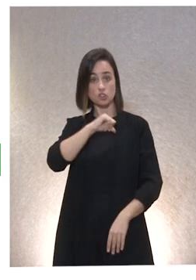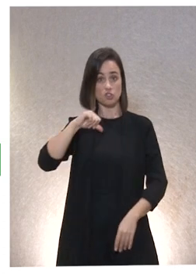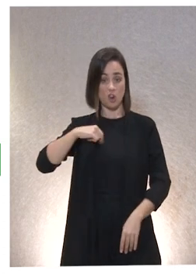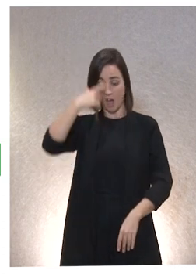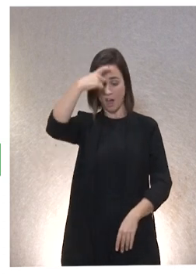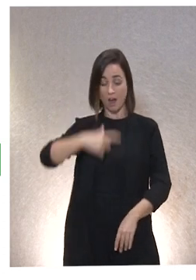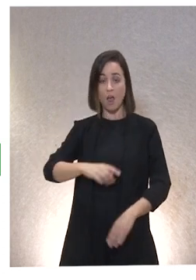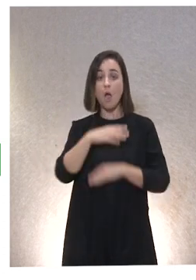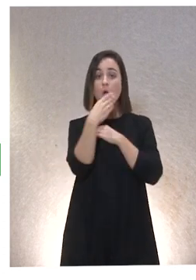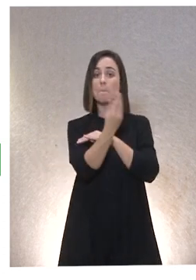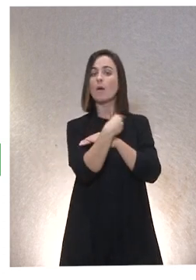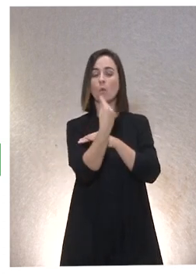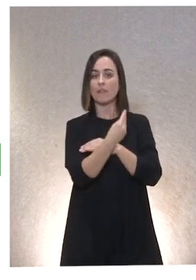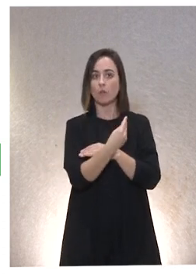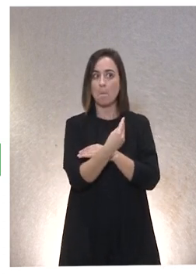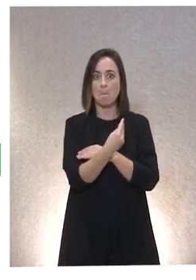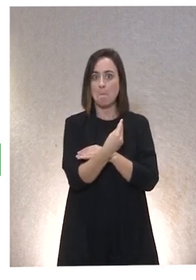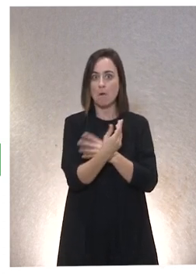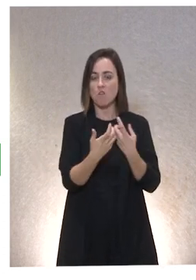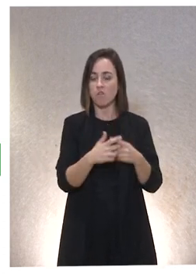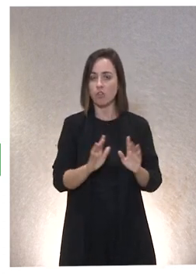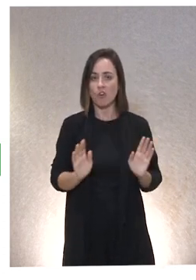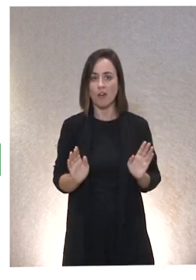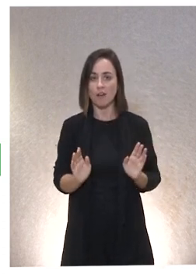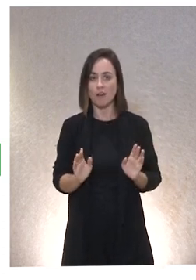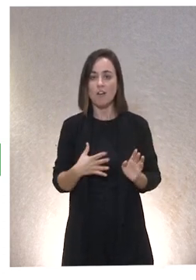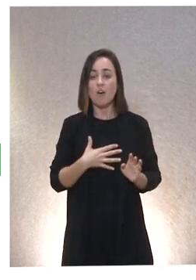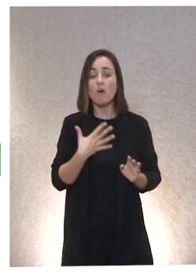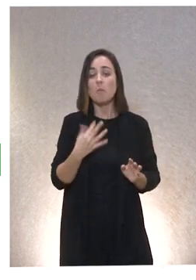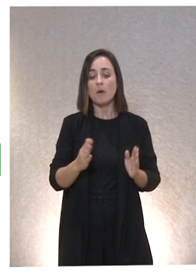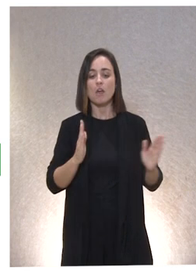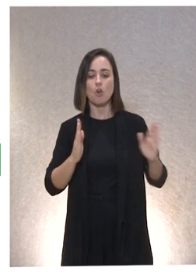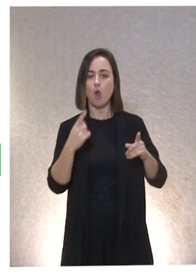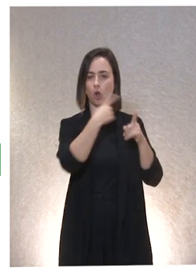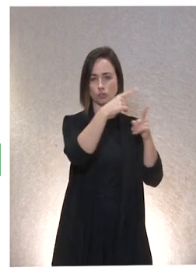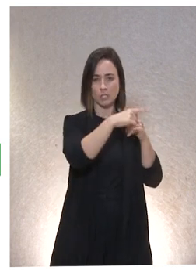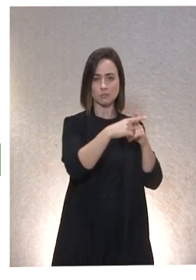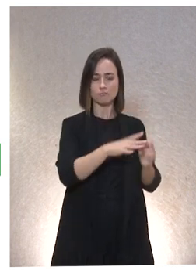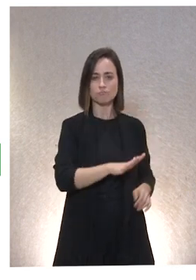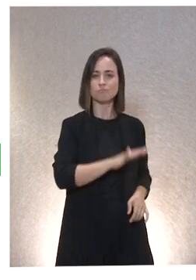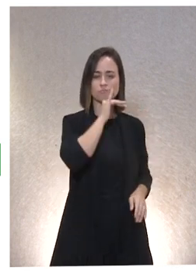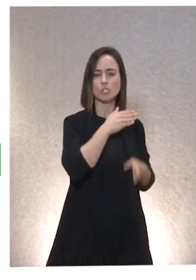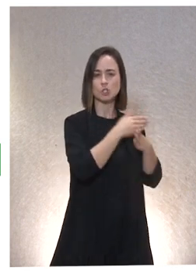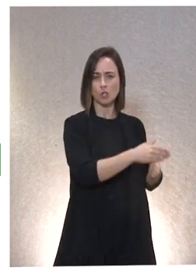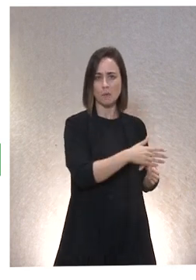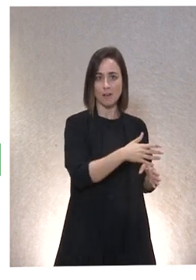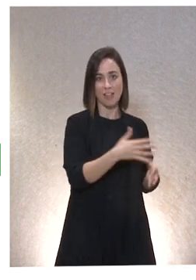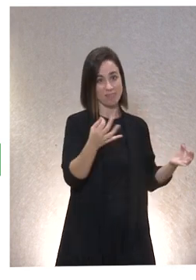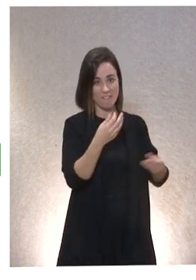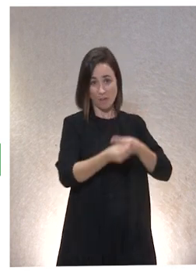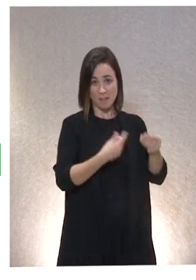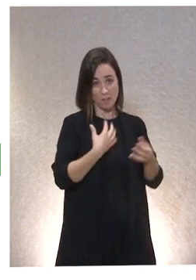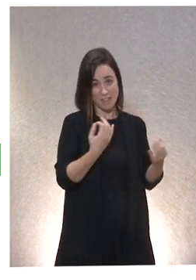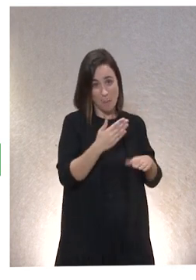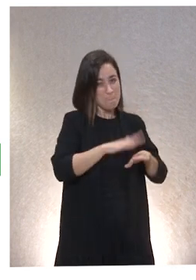no funciona. Puedo cuidarme solo para muchas cosas. Tengo que cuidarme solo para muchas cosas.